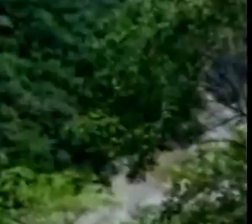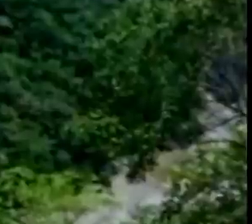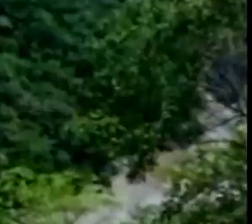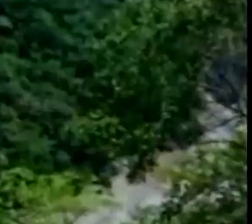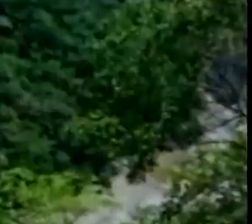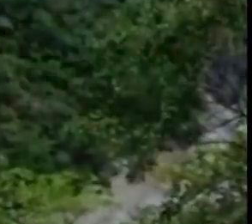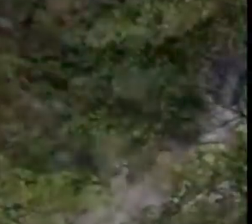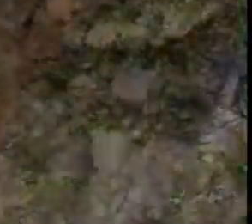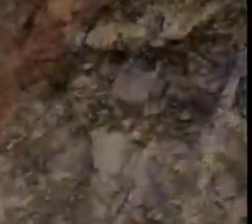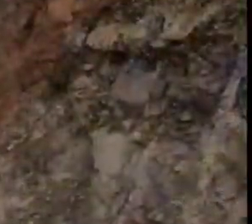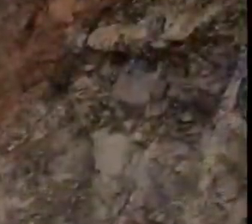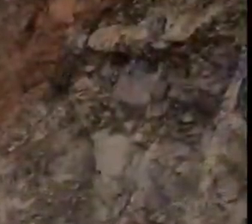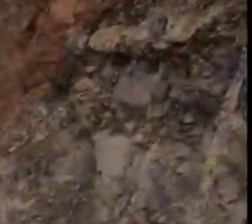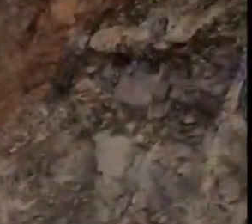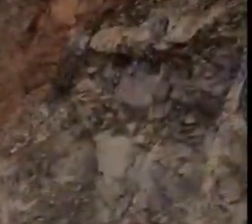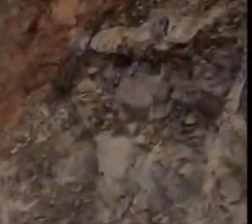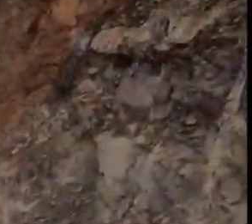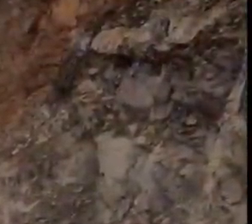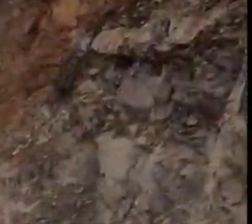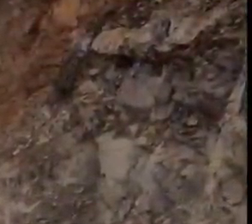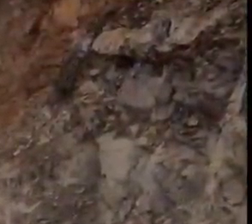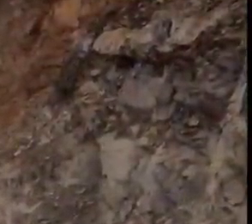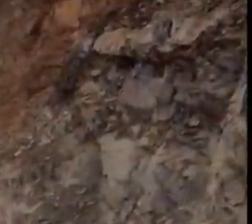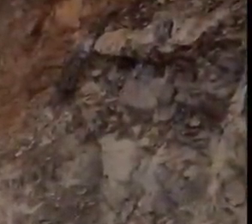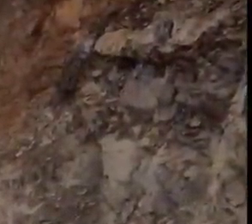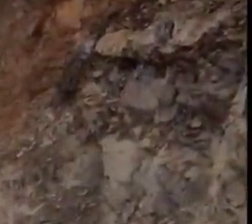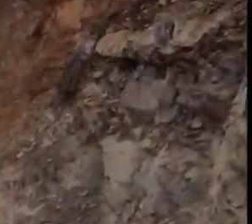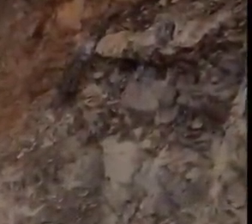A continuación